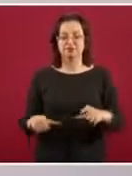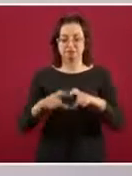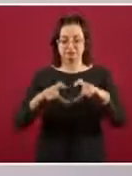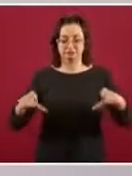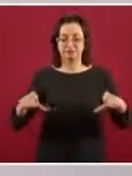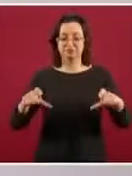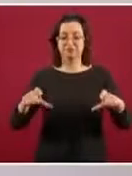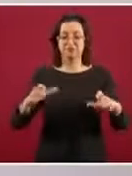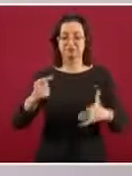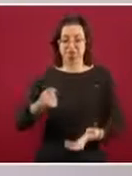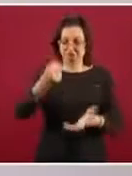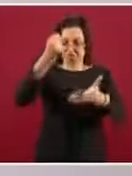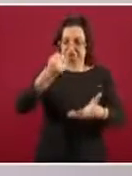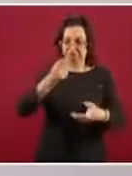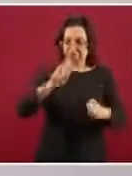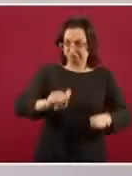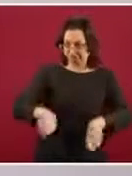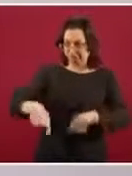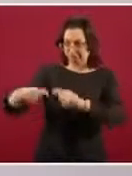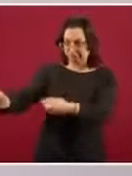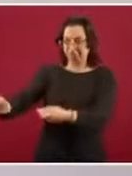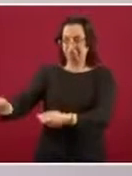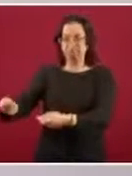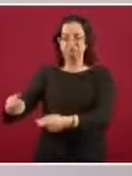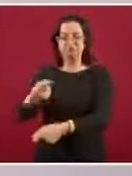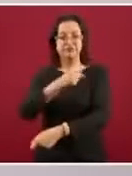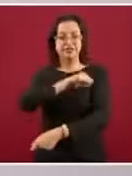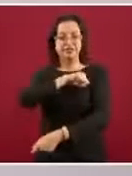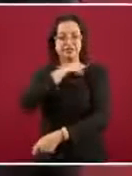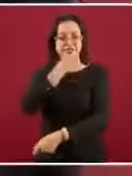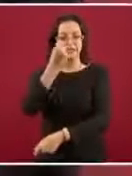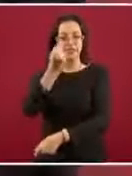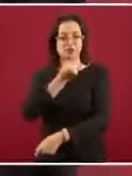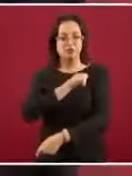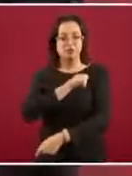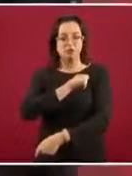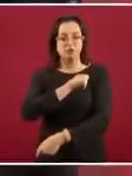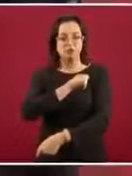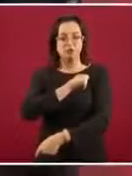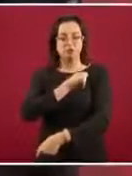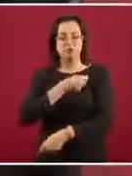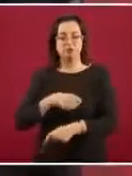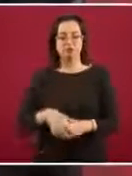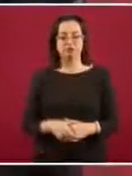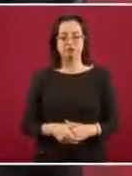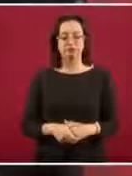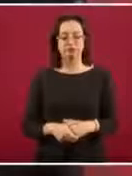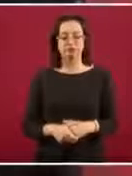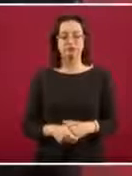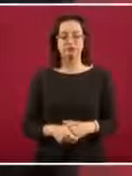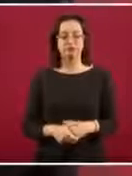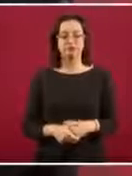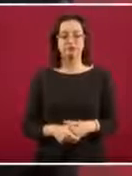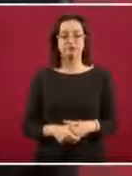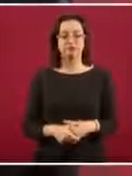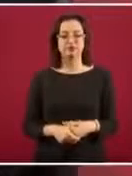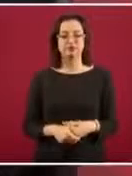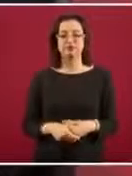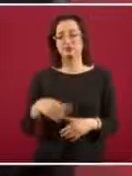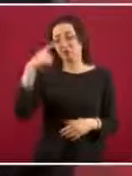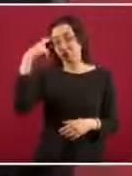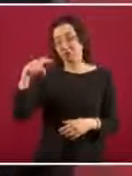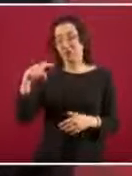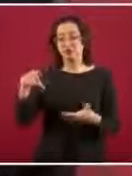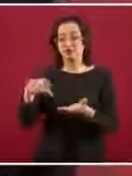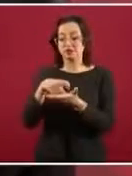el recurso hacia la compra